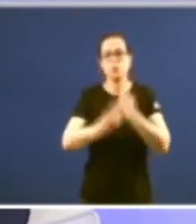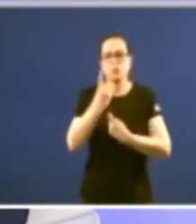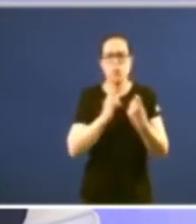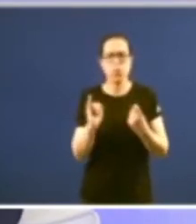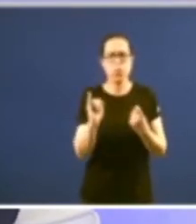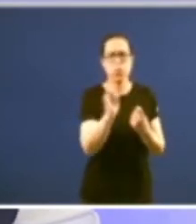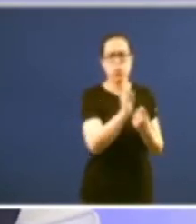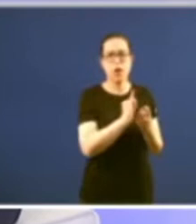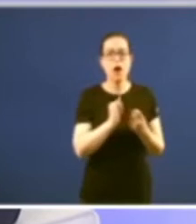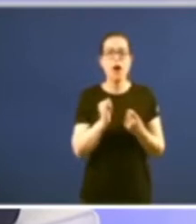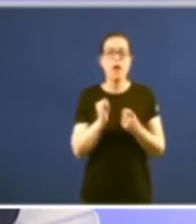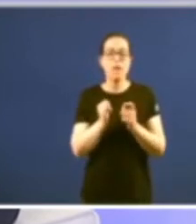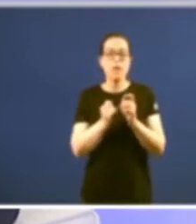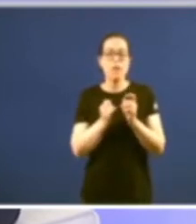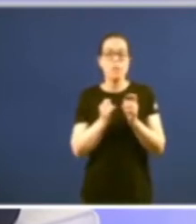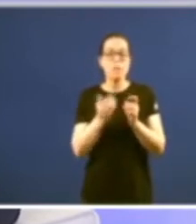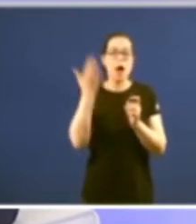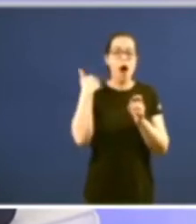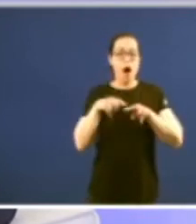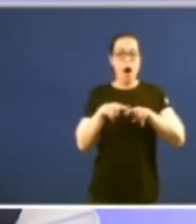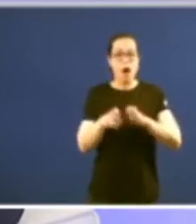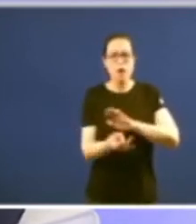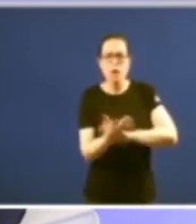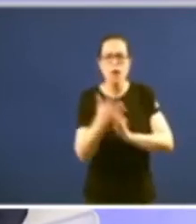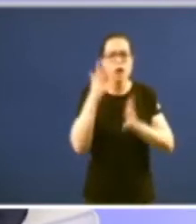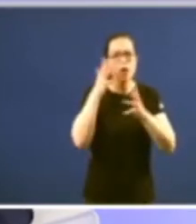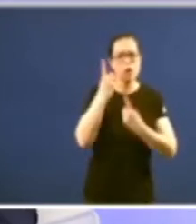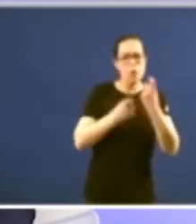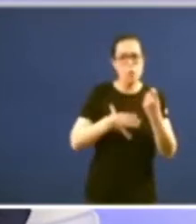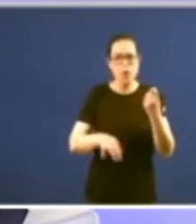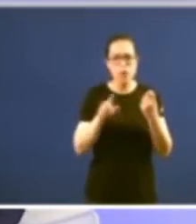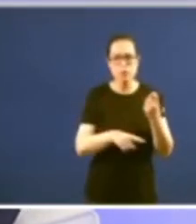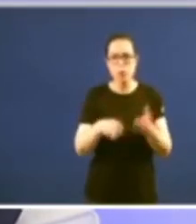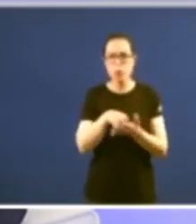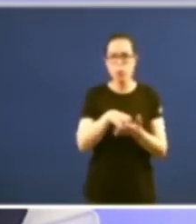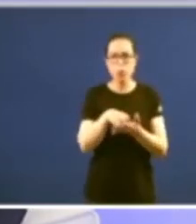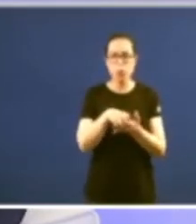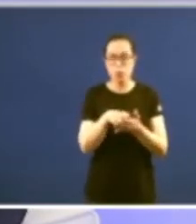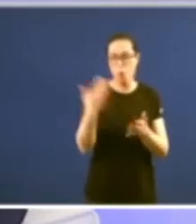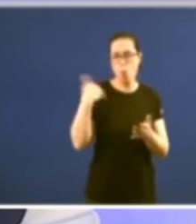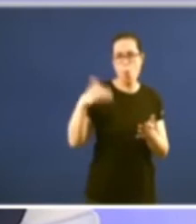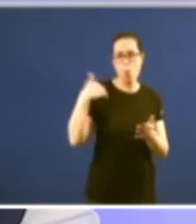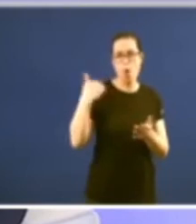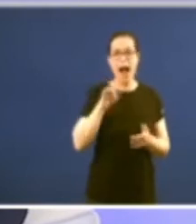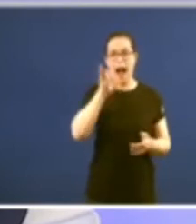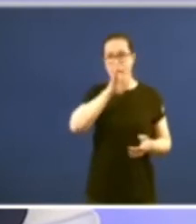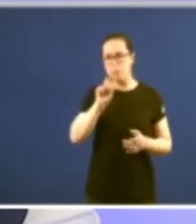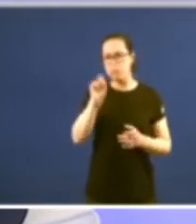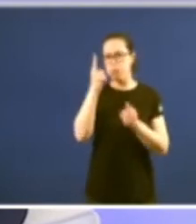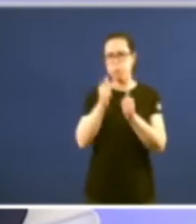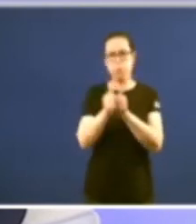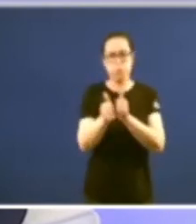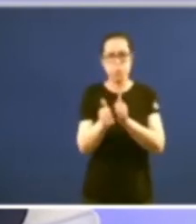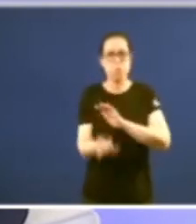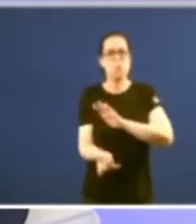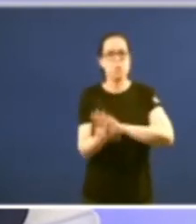unha dúbida sobre se podían crear ou non consellos consultivos isto non estaba claro cando se crea o primeiro de todos eles que é o de Canarias que chegou a presidir un colega meu